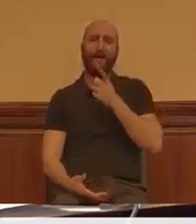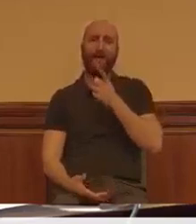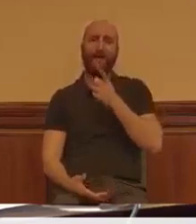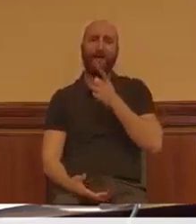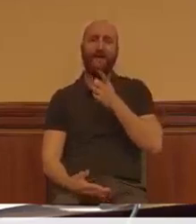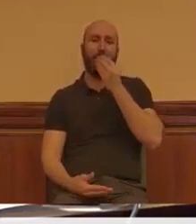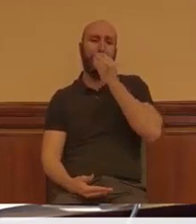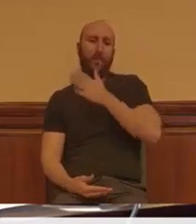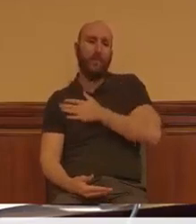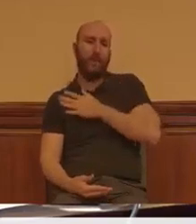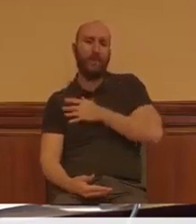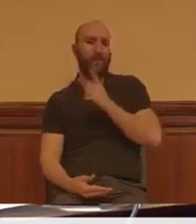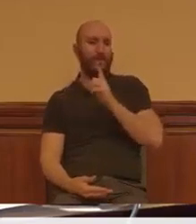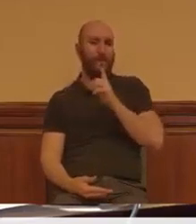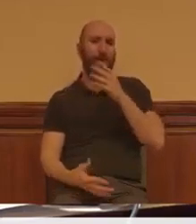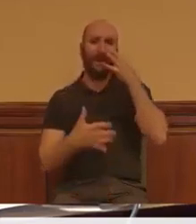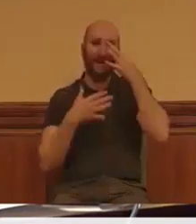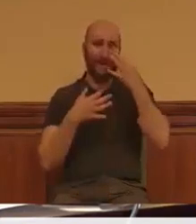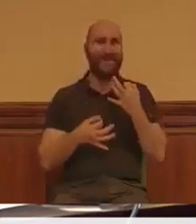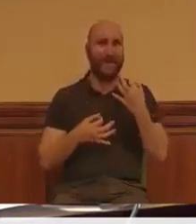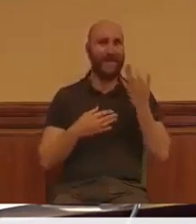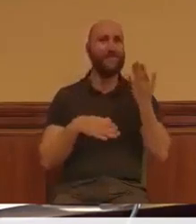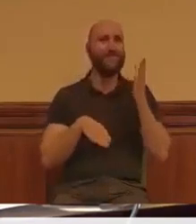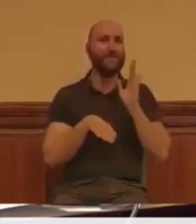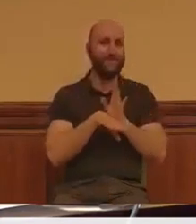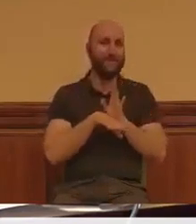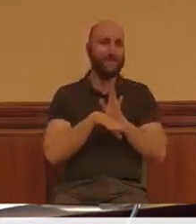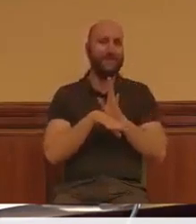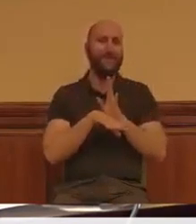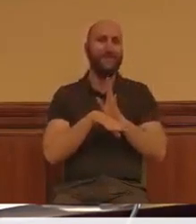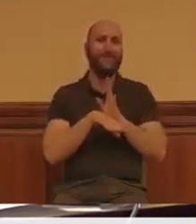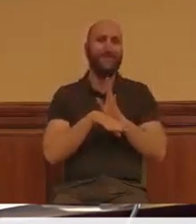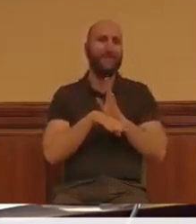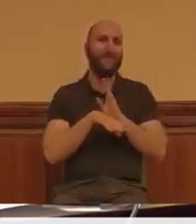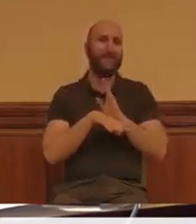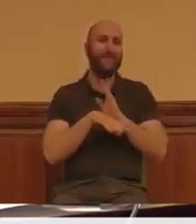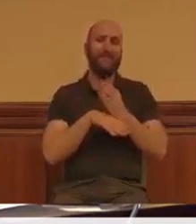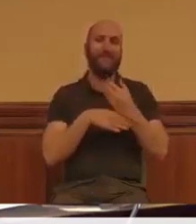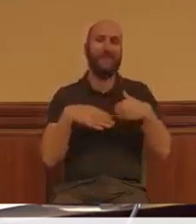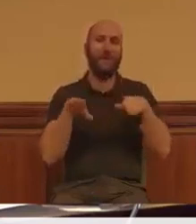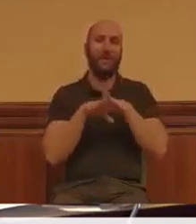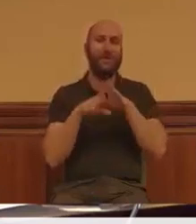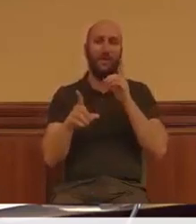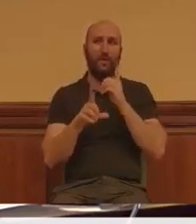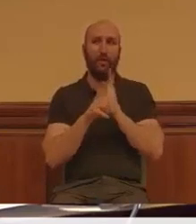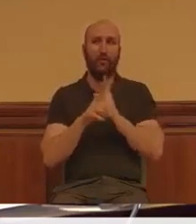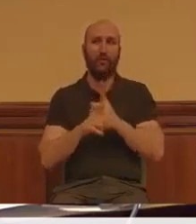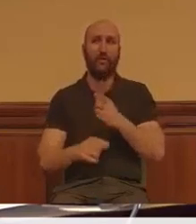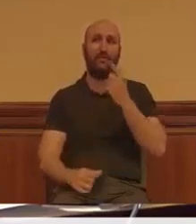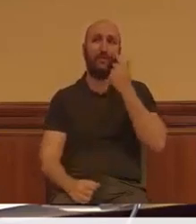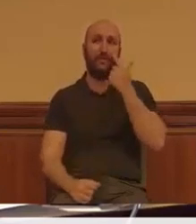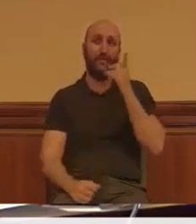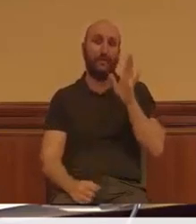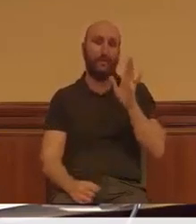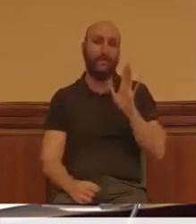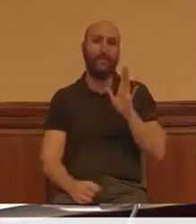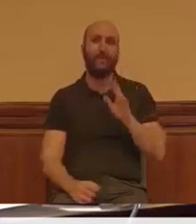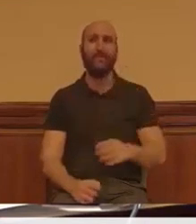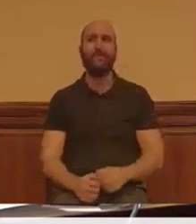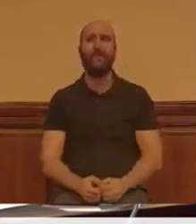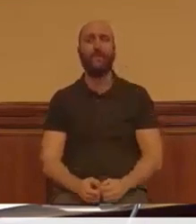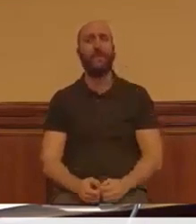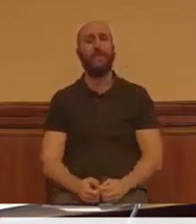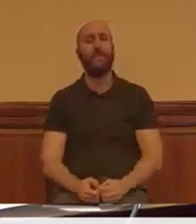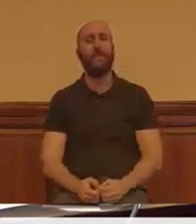les preocupa la igualdad. Mire, fíjense, se preocupan tanto por la